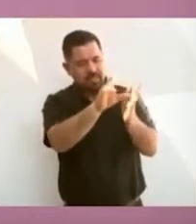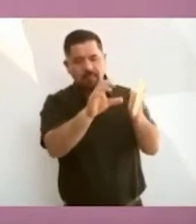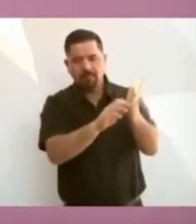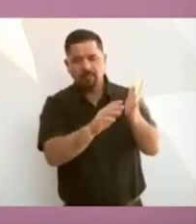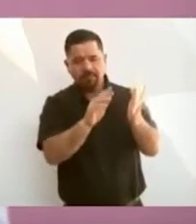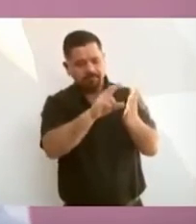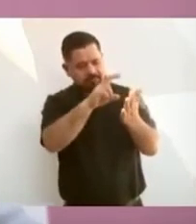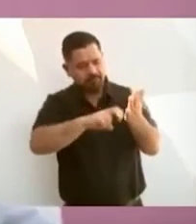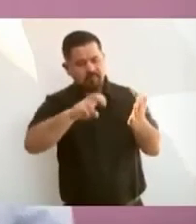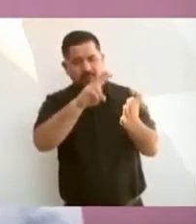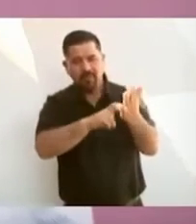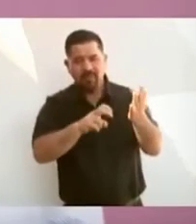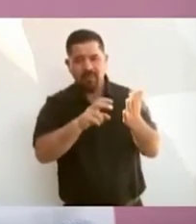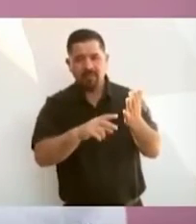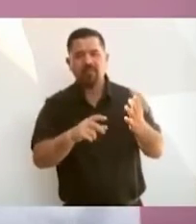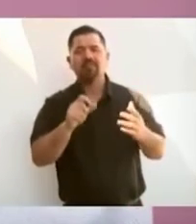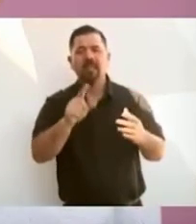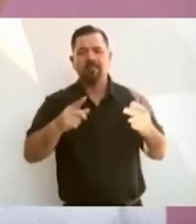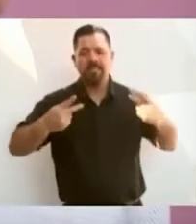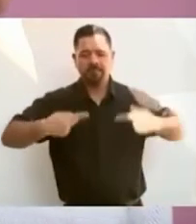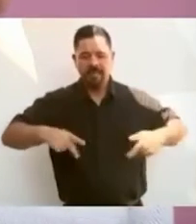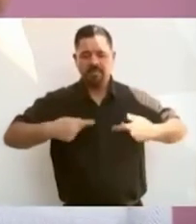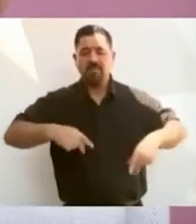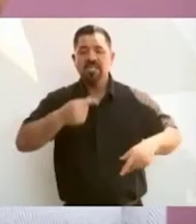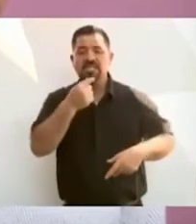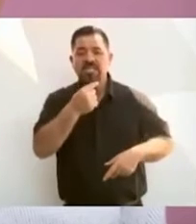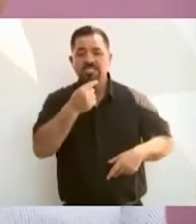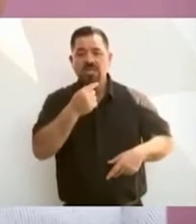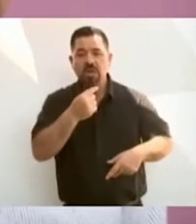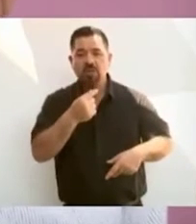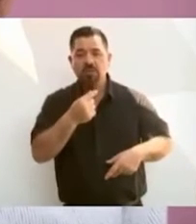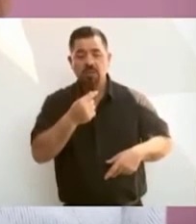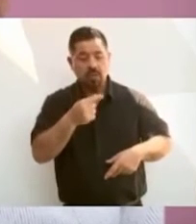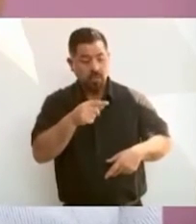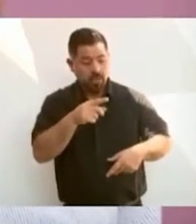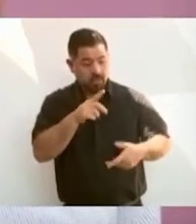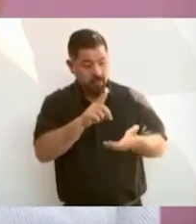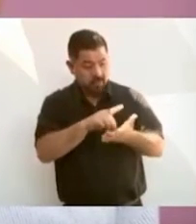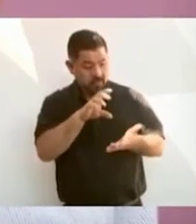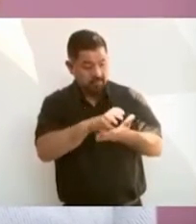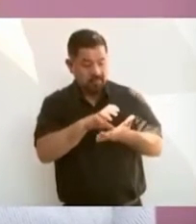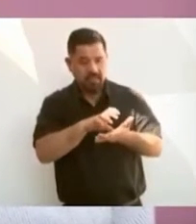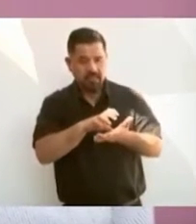las niñas, los niños con discapacidad reciban una pensión.